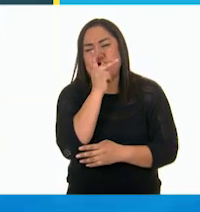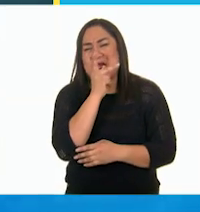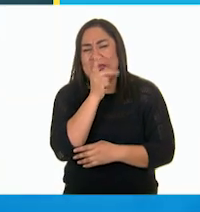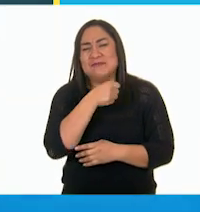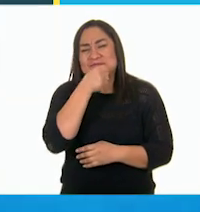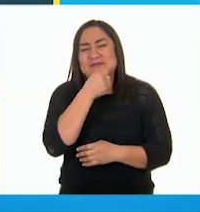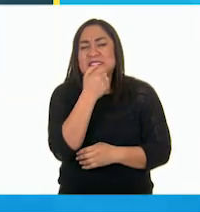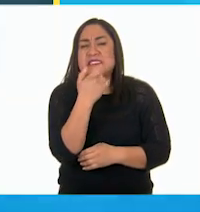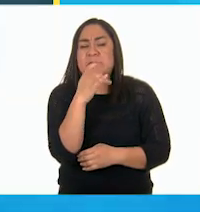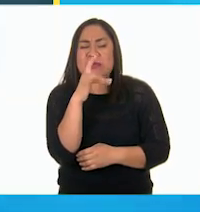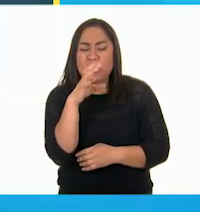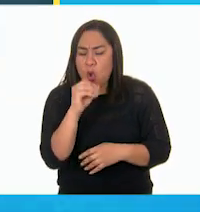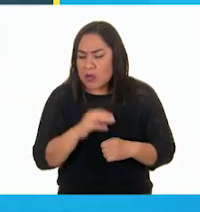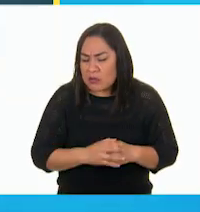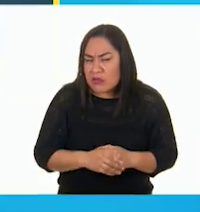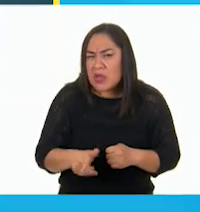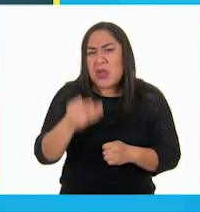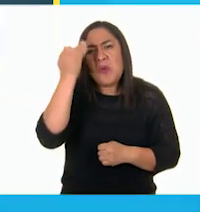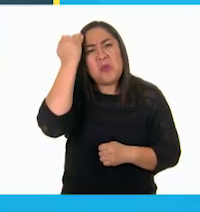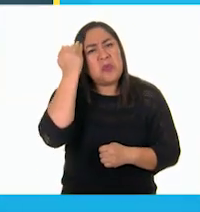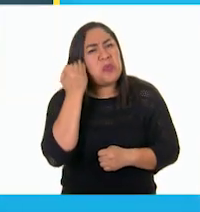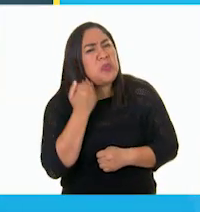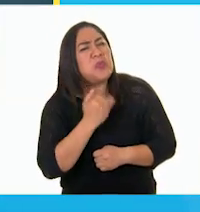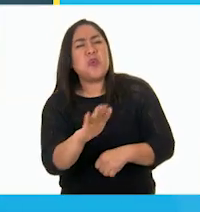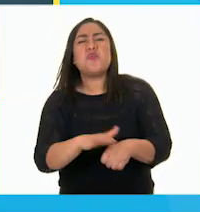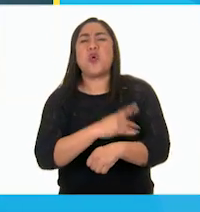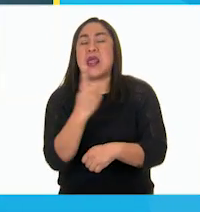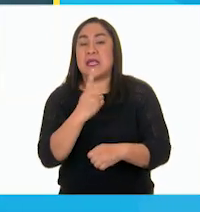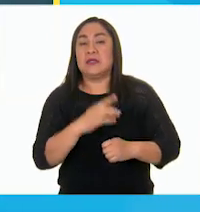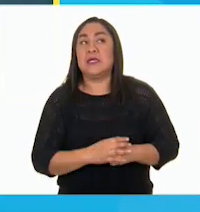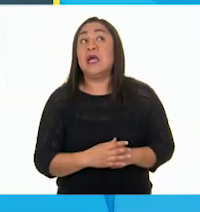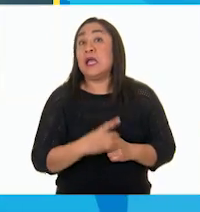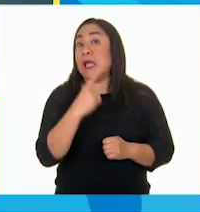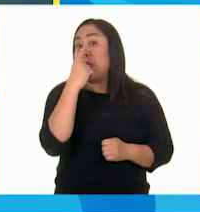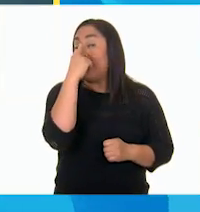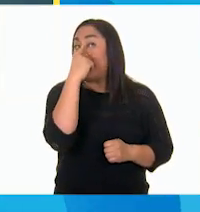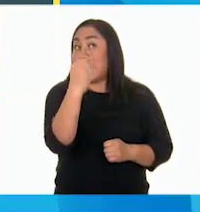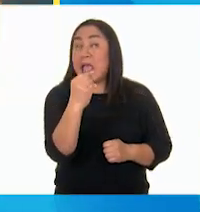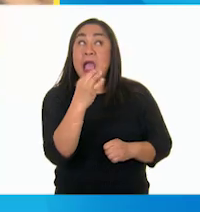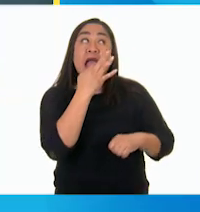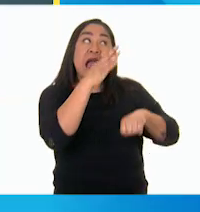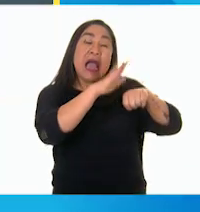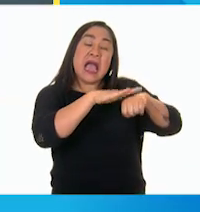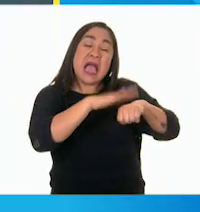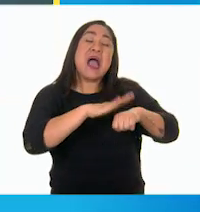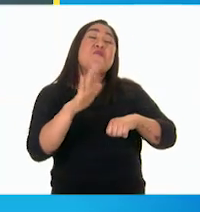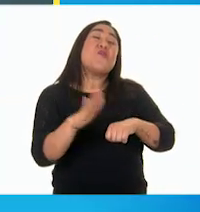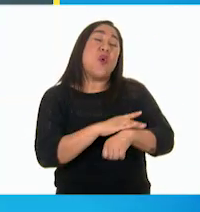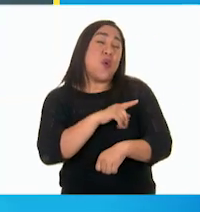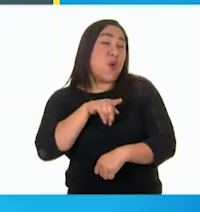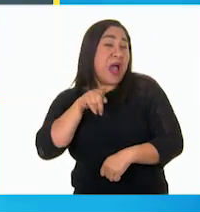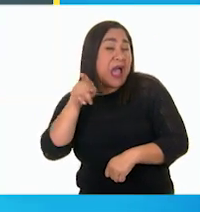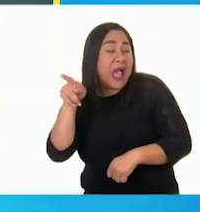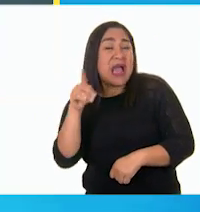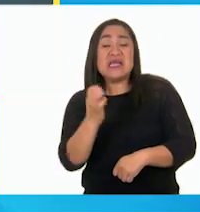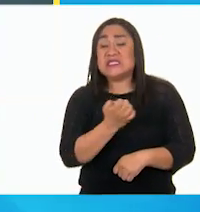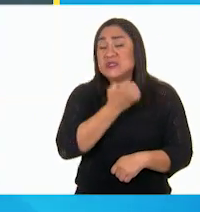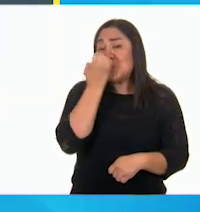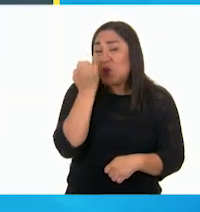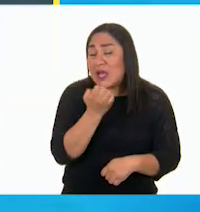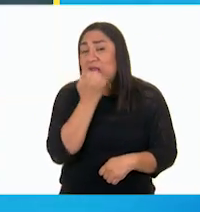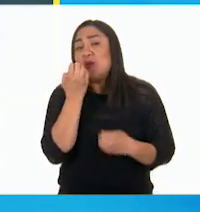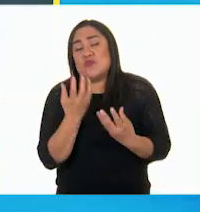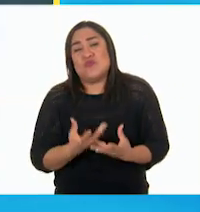preguntó que por qué habían tardado tanto. Pinocho le dijo que porque en la escuela le habían pedido hacer